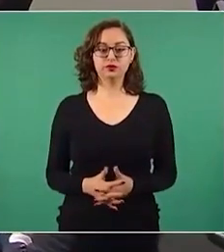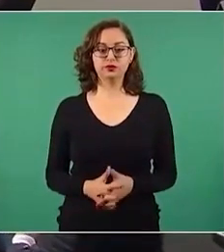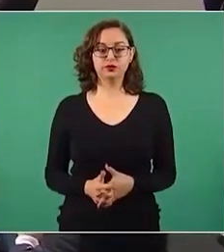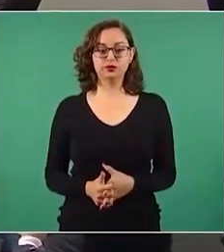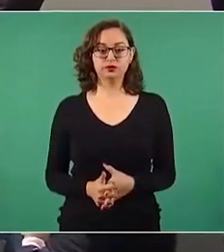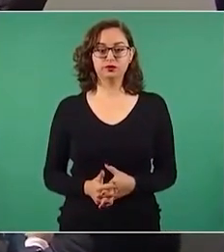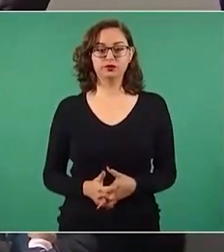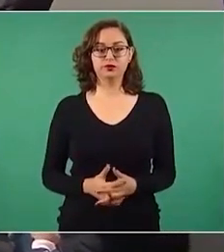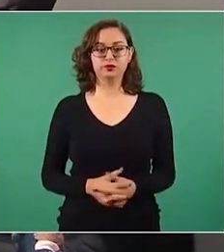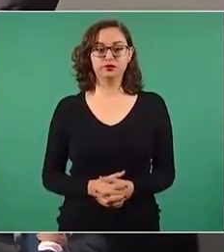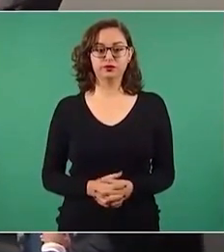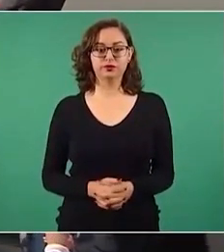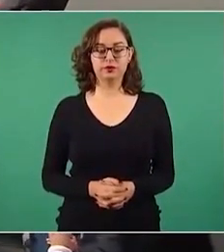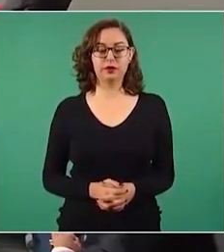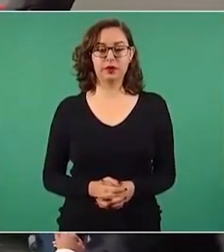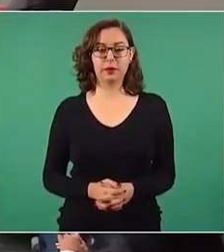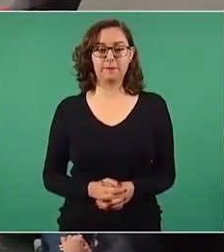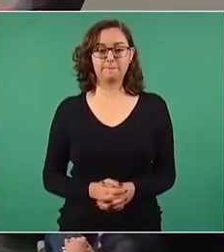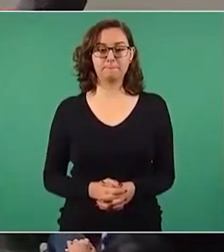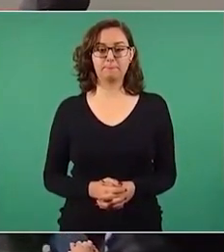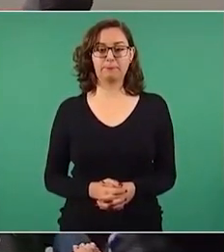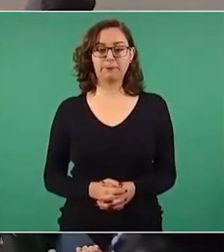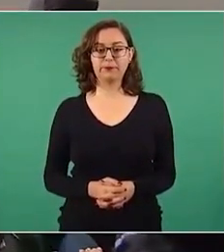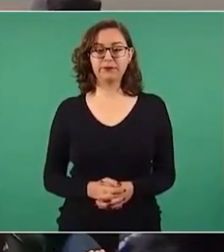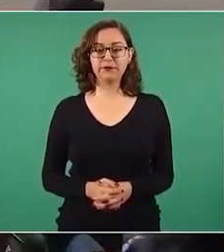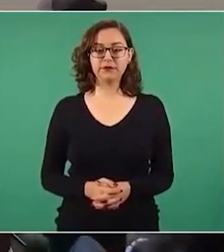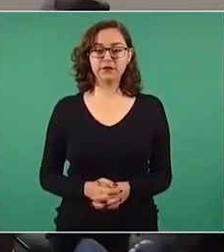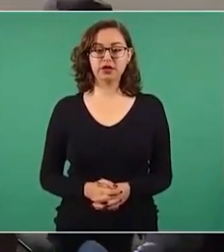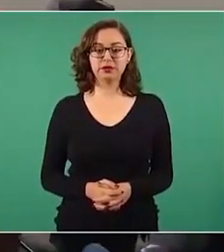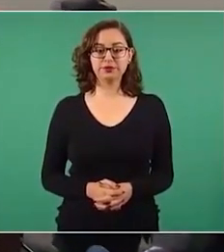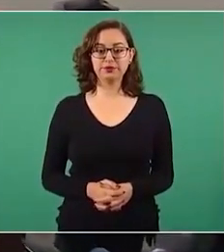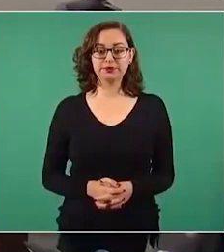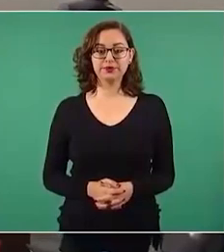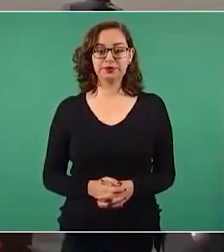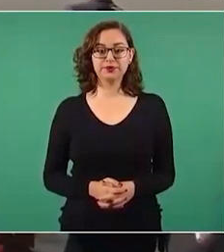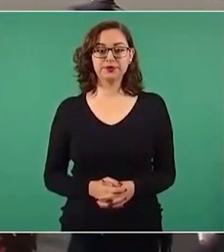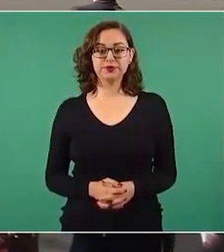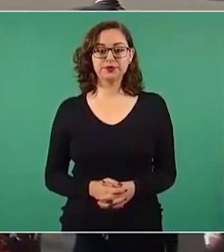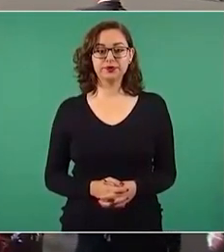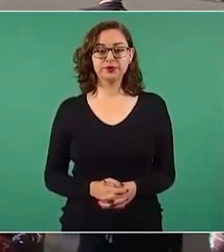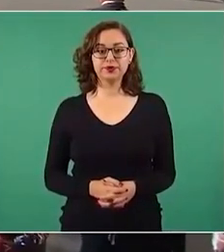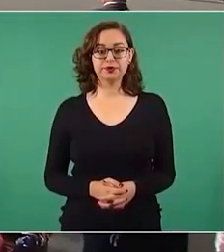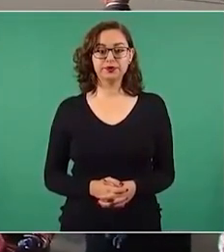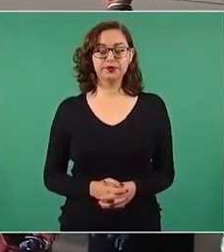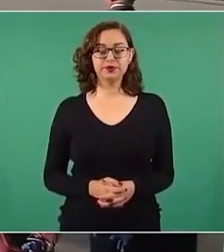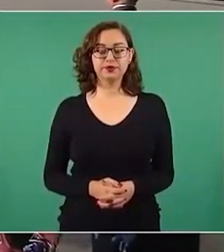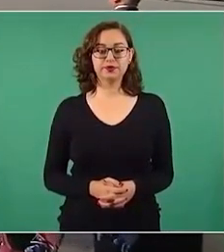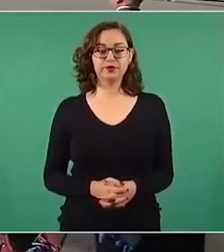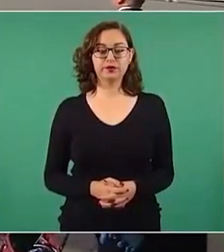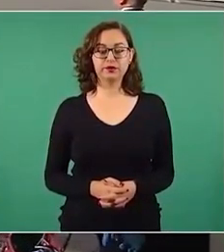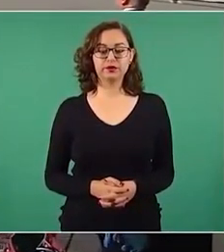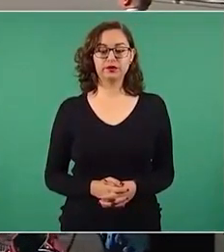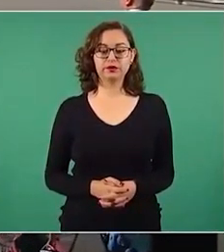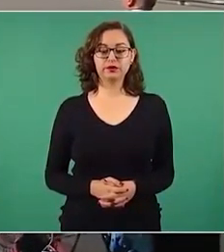no más no está aquí más aquí está aquí está aquí está